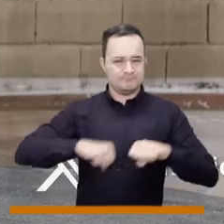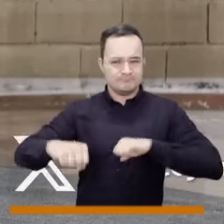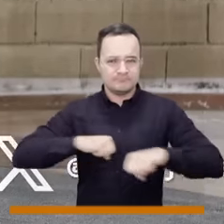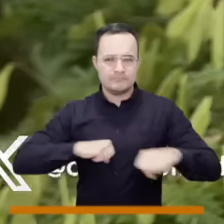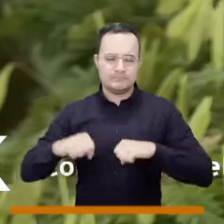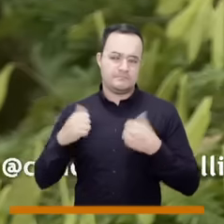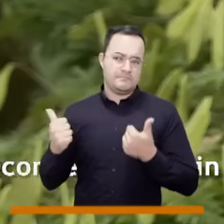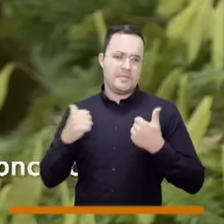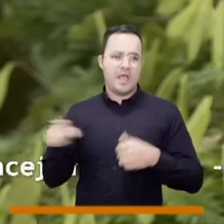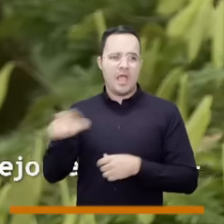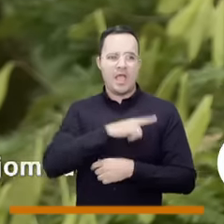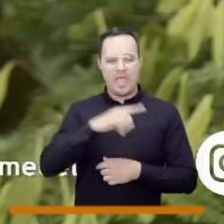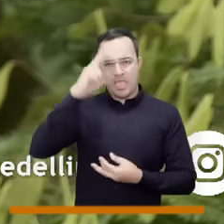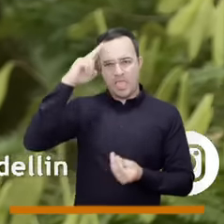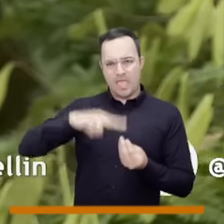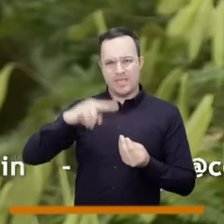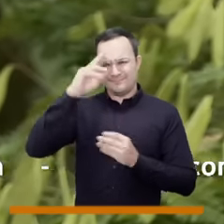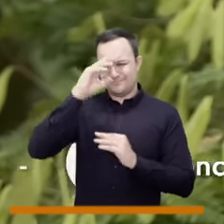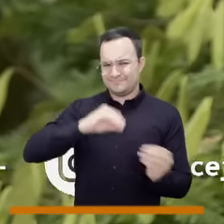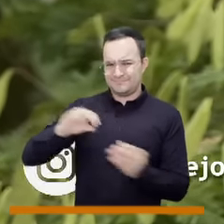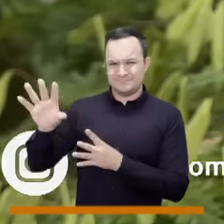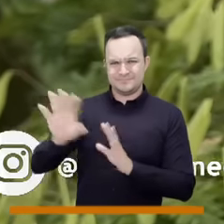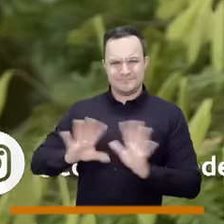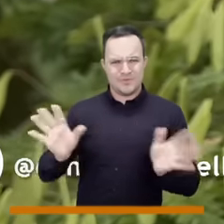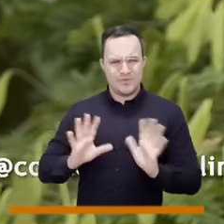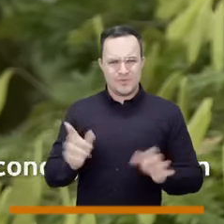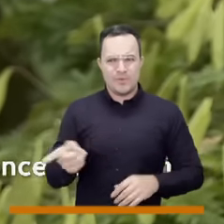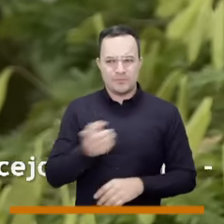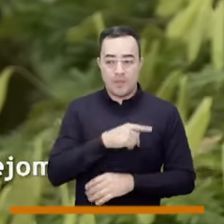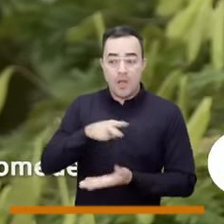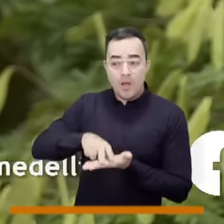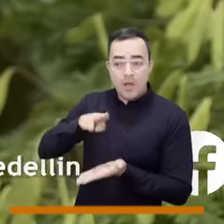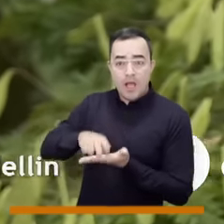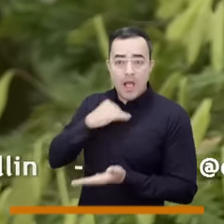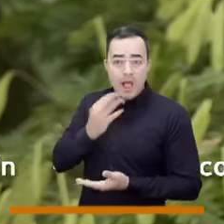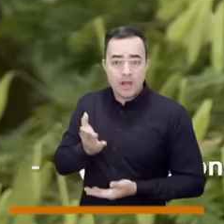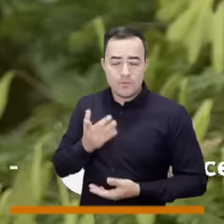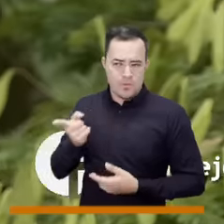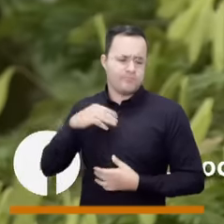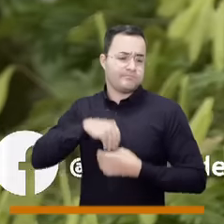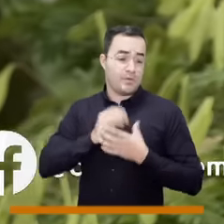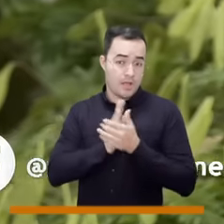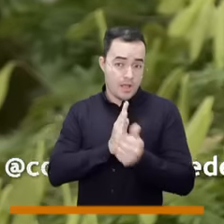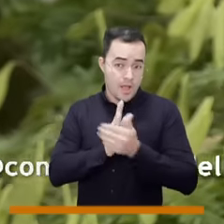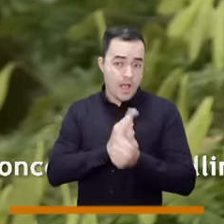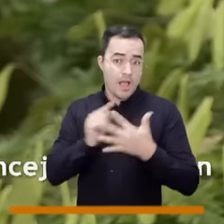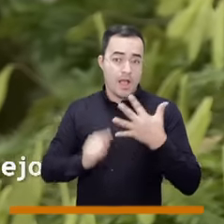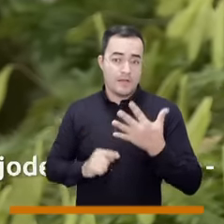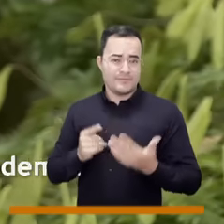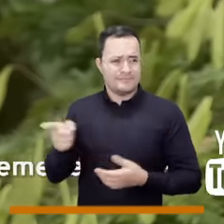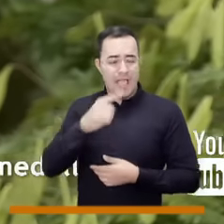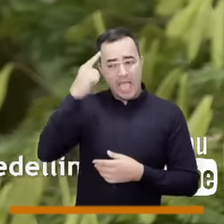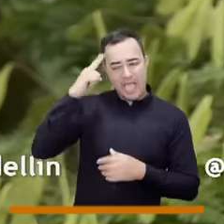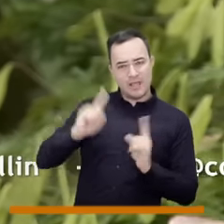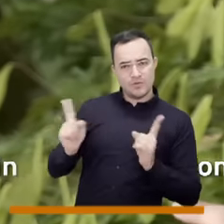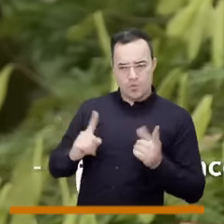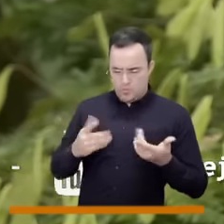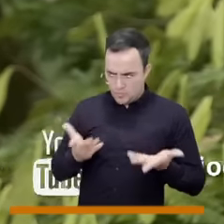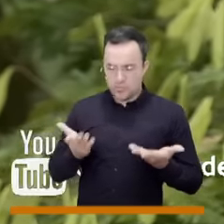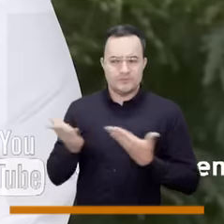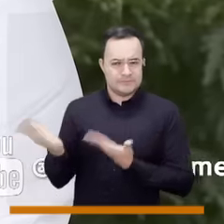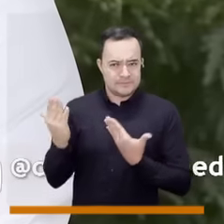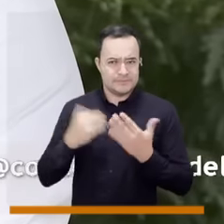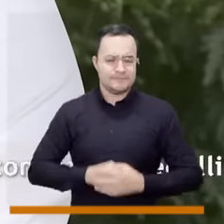usted ha llevado en el consejo y que atiende también a desmitificar el potencial que pueden tener las personas con una condición como la